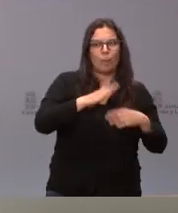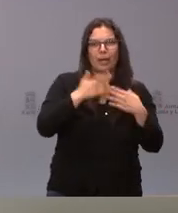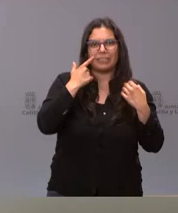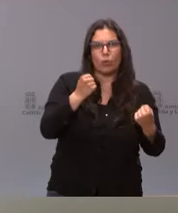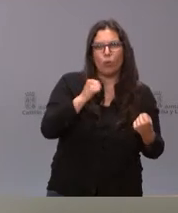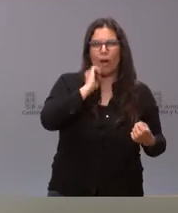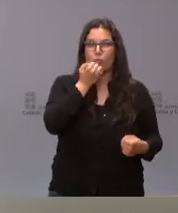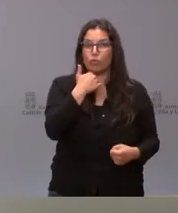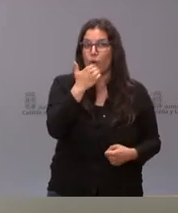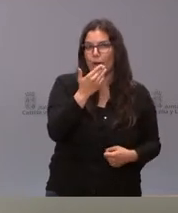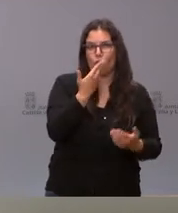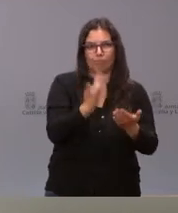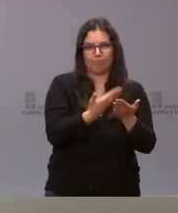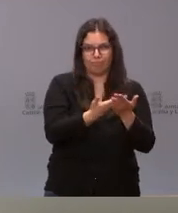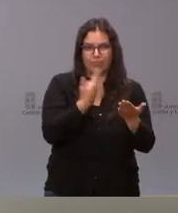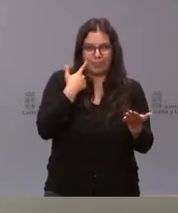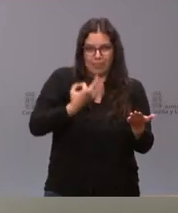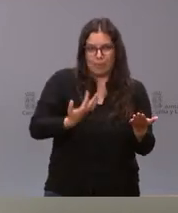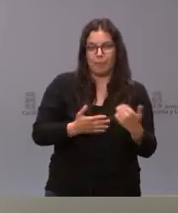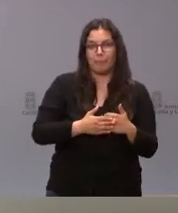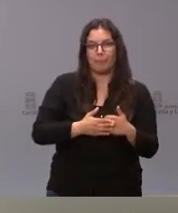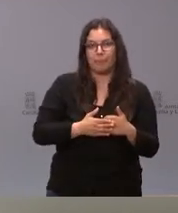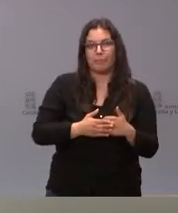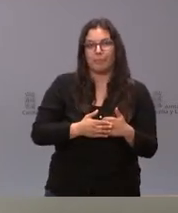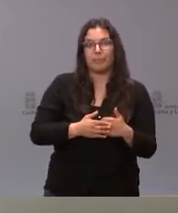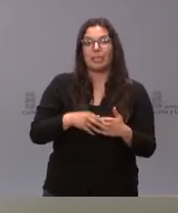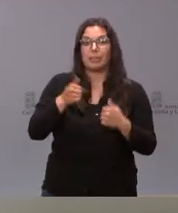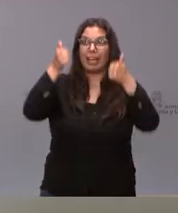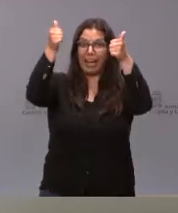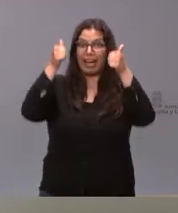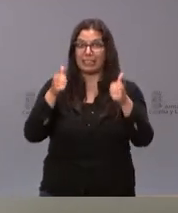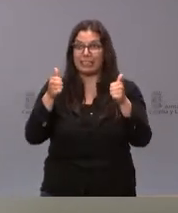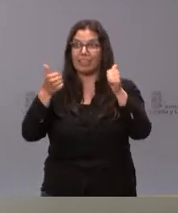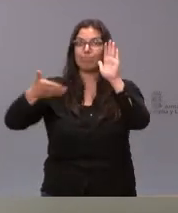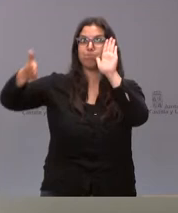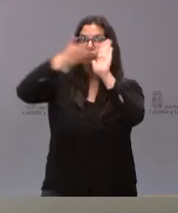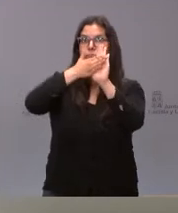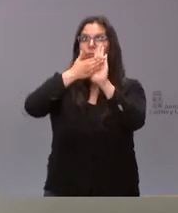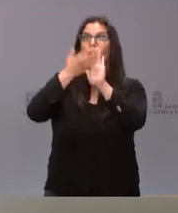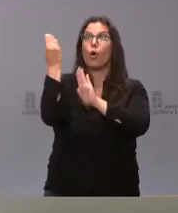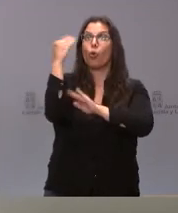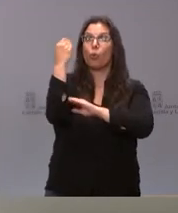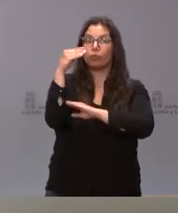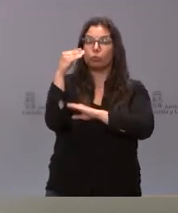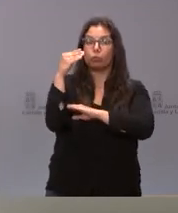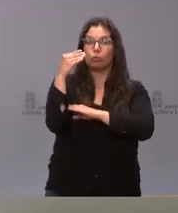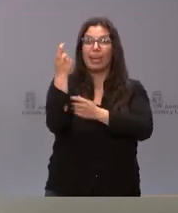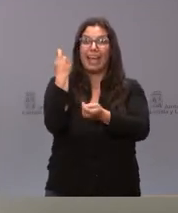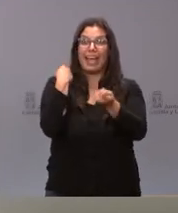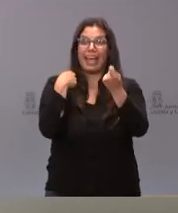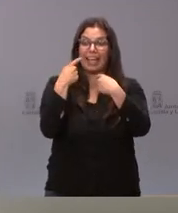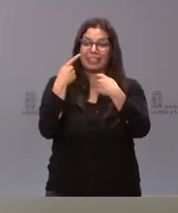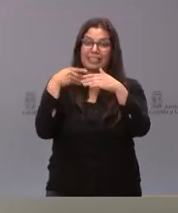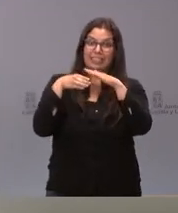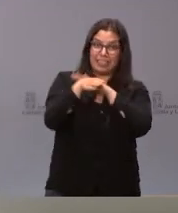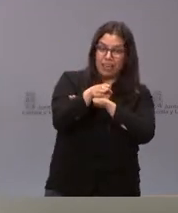integridad de los jóvenes y en lugar visible tendrán que poner el cartel sesión de juventud prohibida la venta de entradas a menores de 14